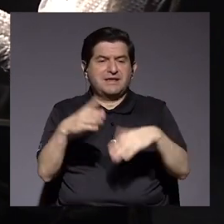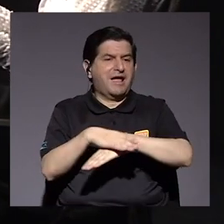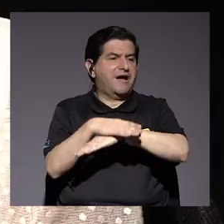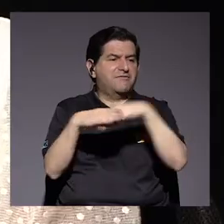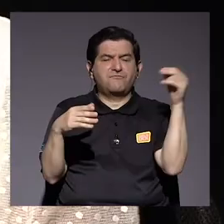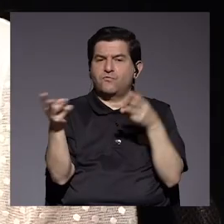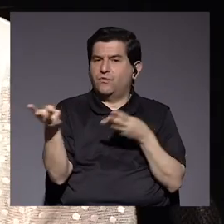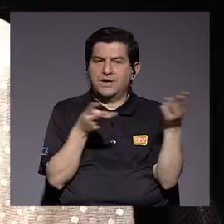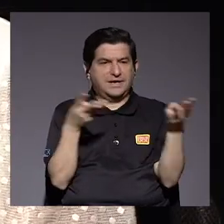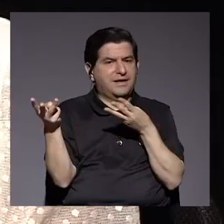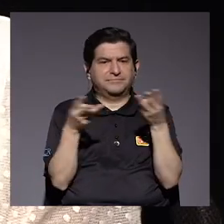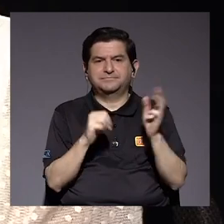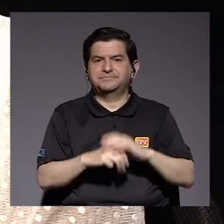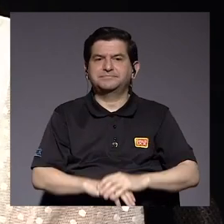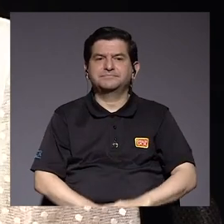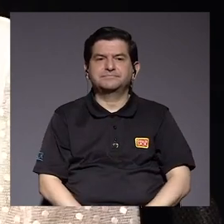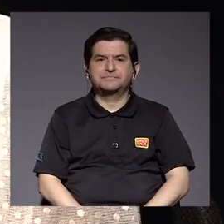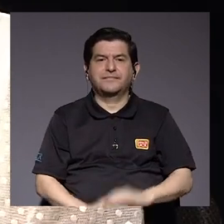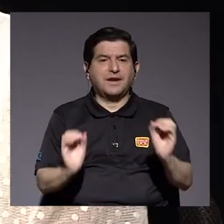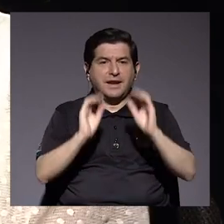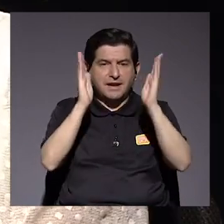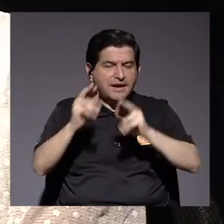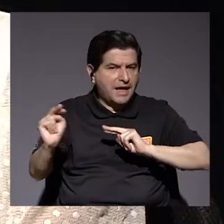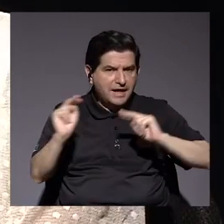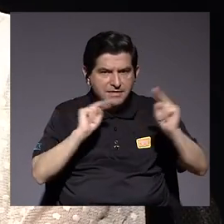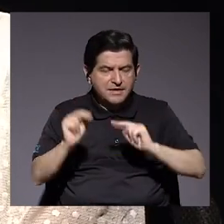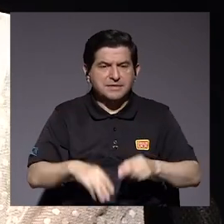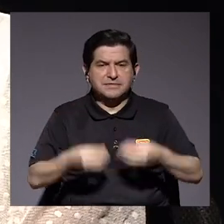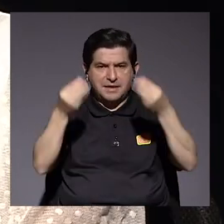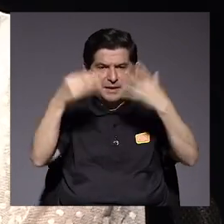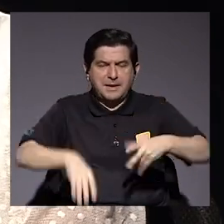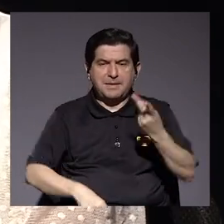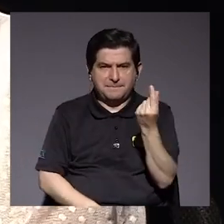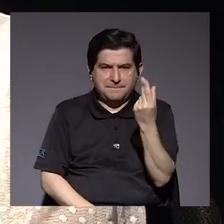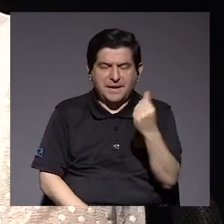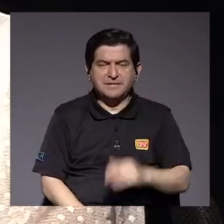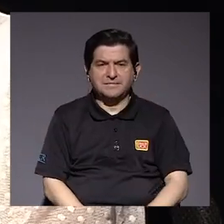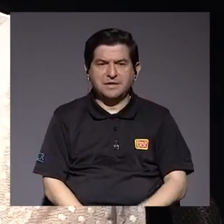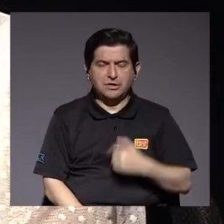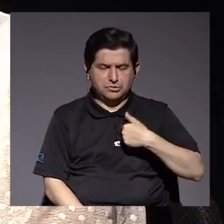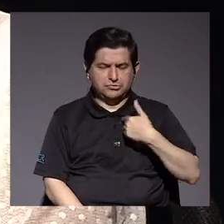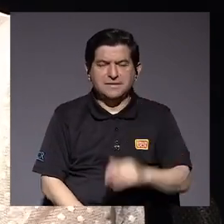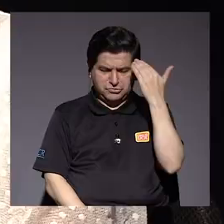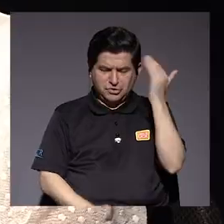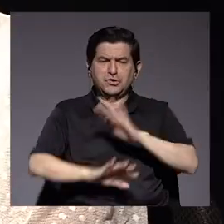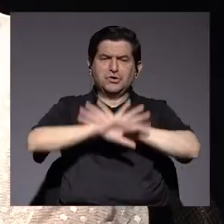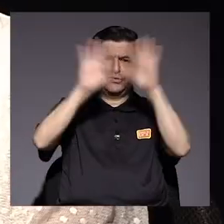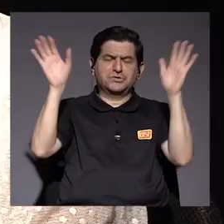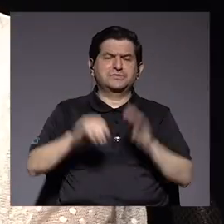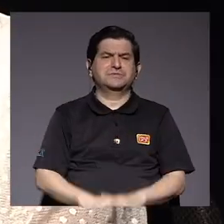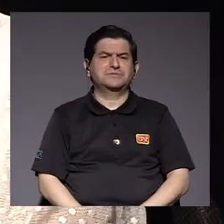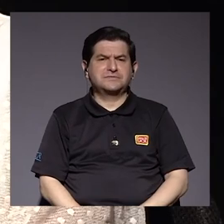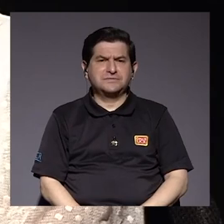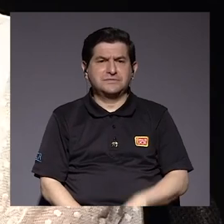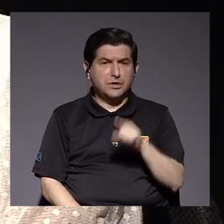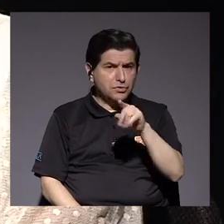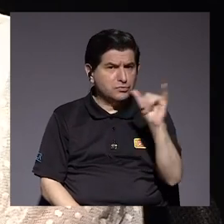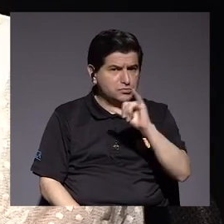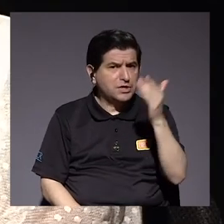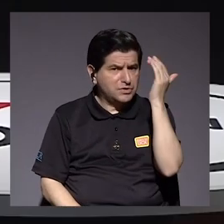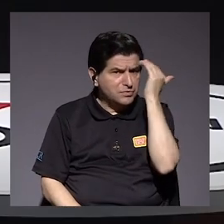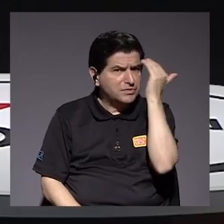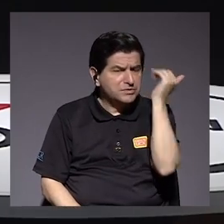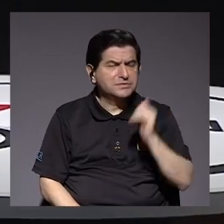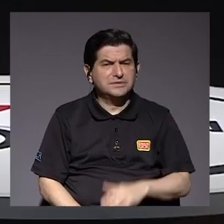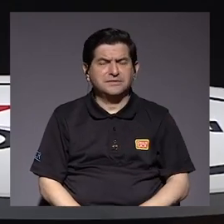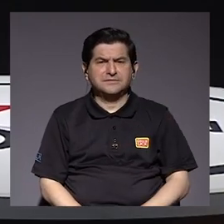que van a quedar por fuera del mercado. Nadie está en el negocio a perder plata. Yo eso lo tengo clarísimo. Y yo creo que